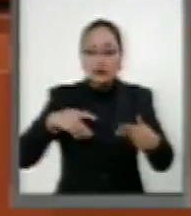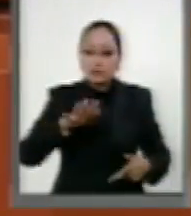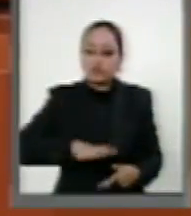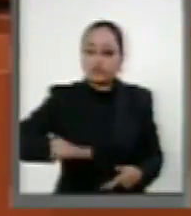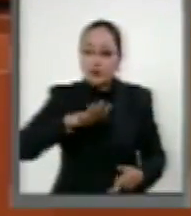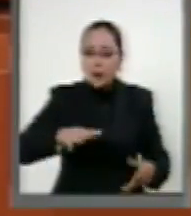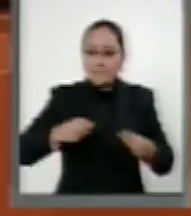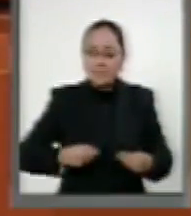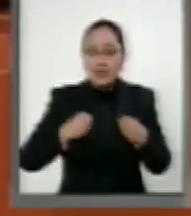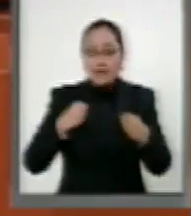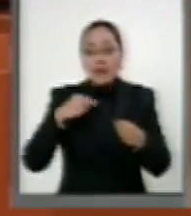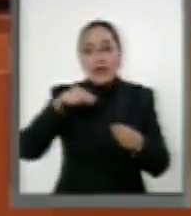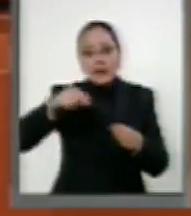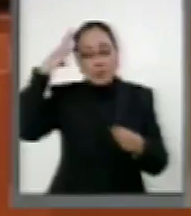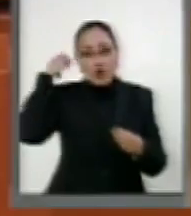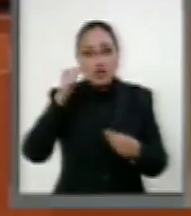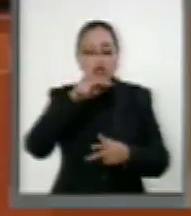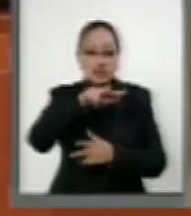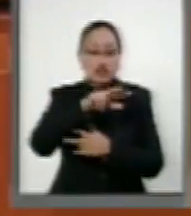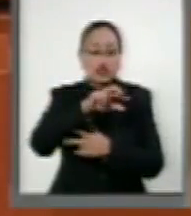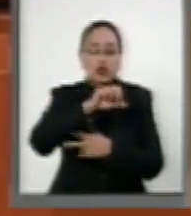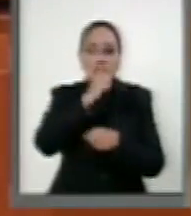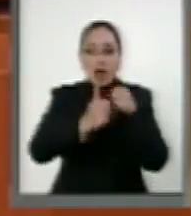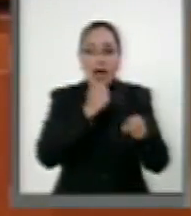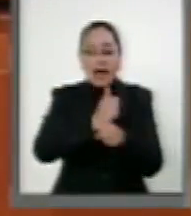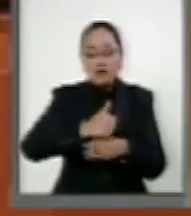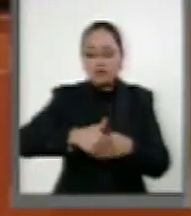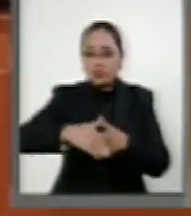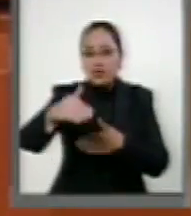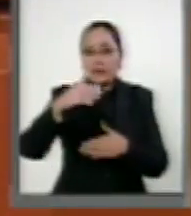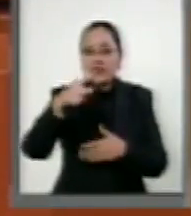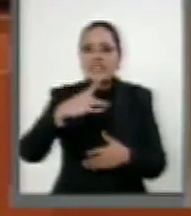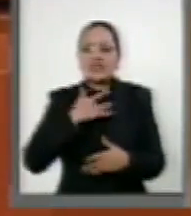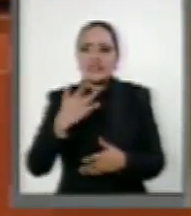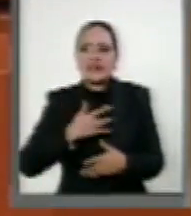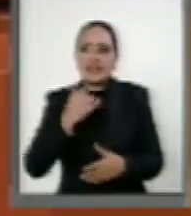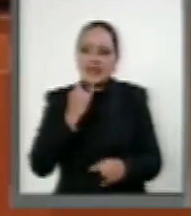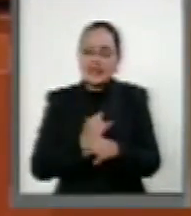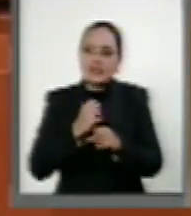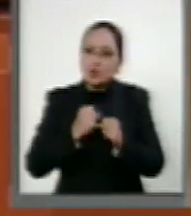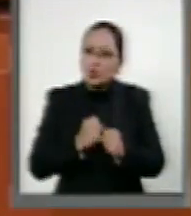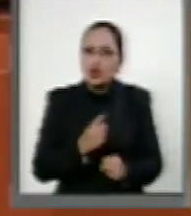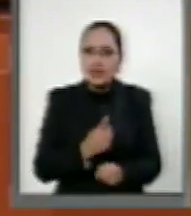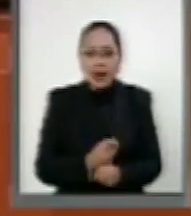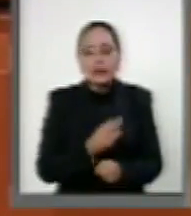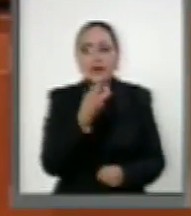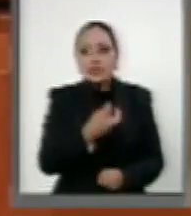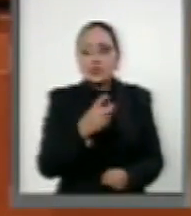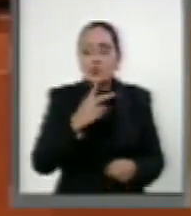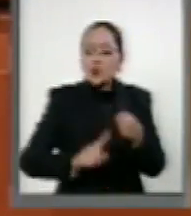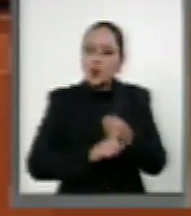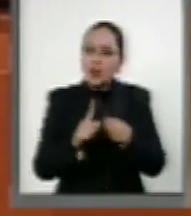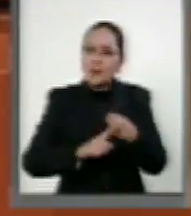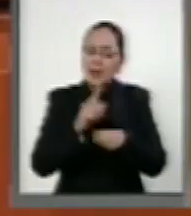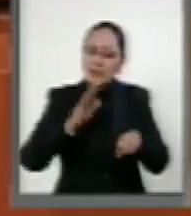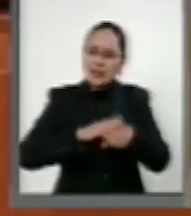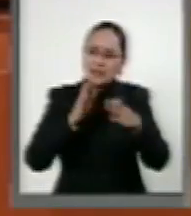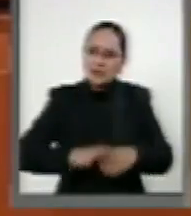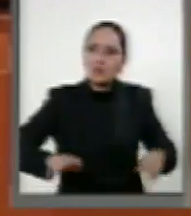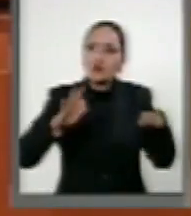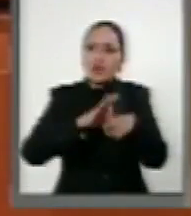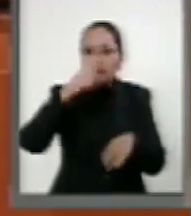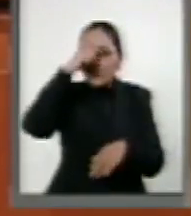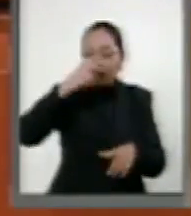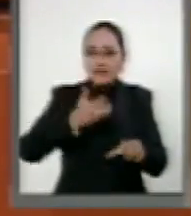de 18 años y más considera la inseguridad como un problema más importante que la queja al Estado